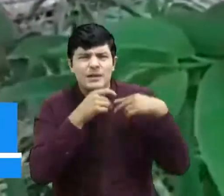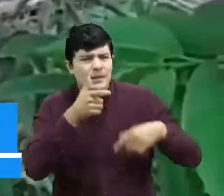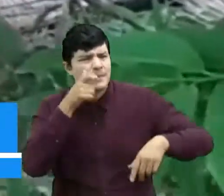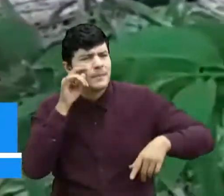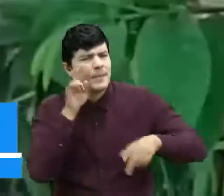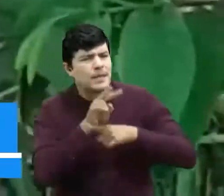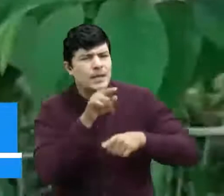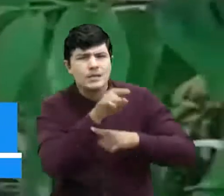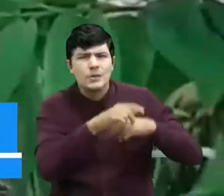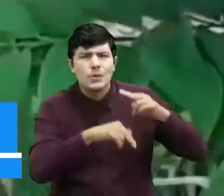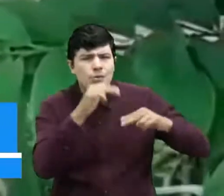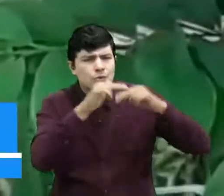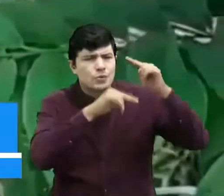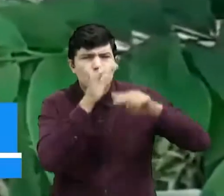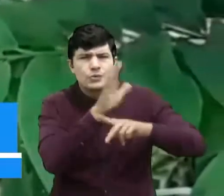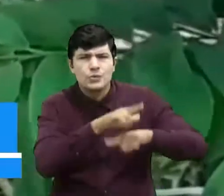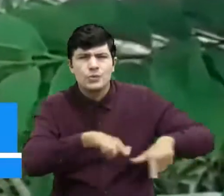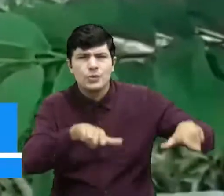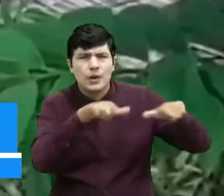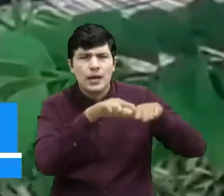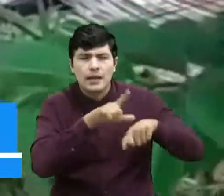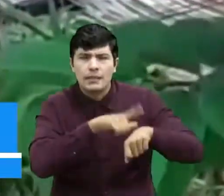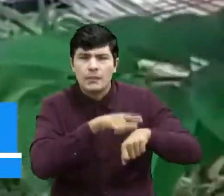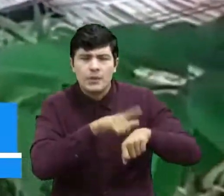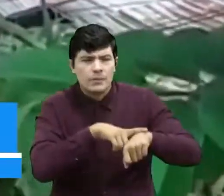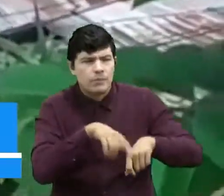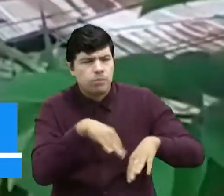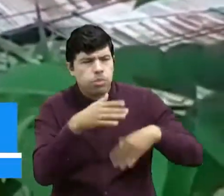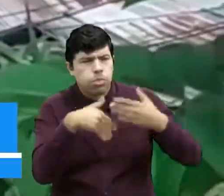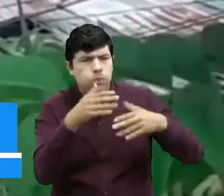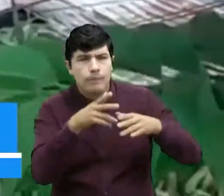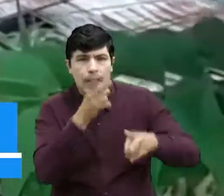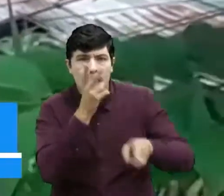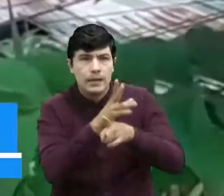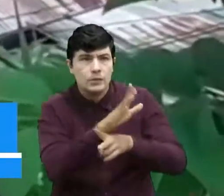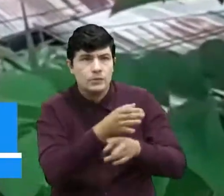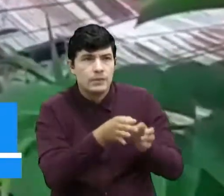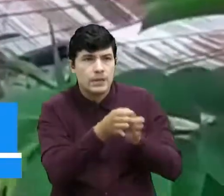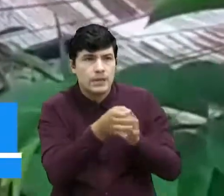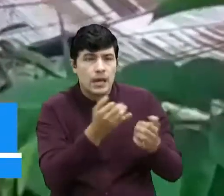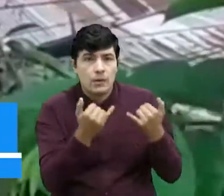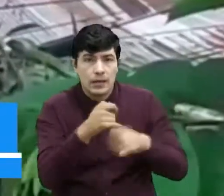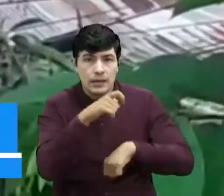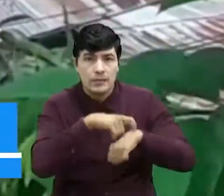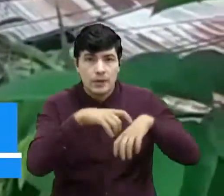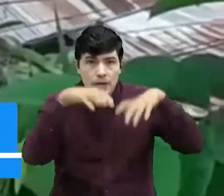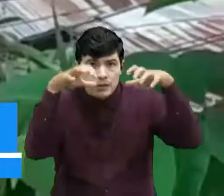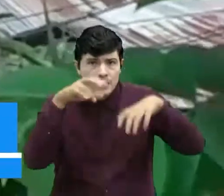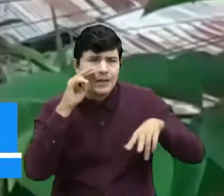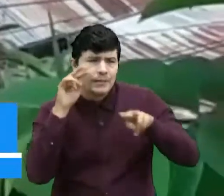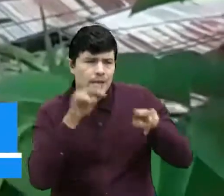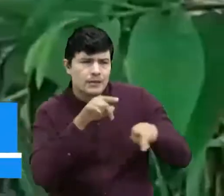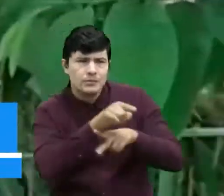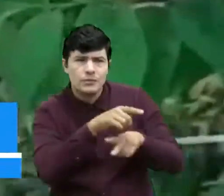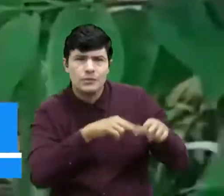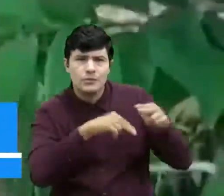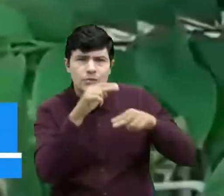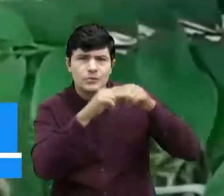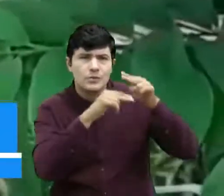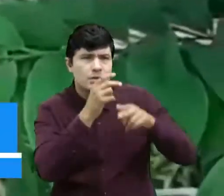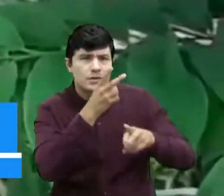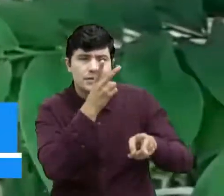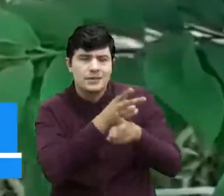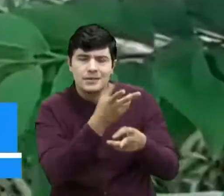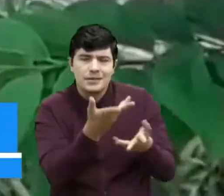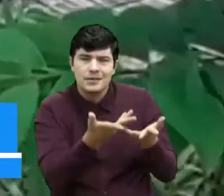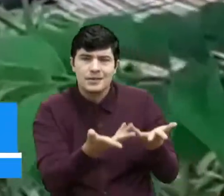hacen en lugares con el tiempo, y que con el tiempo se vuelven un peligro para los vecinos, sobre todo en época de lluvias como esta que nos muestran aquí? Las